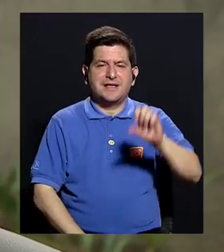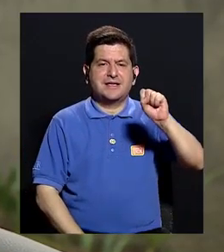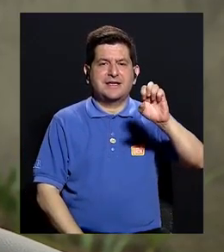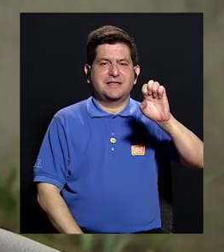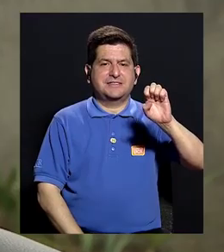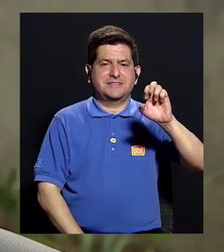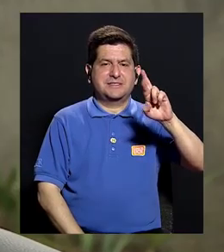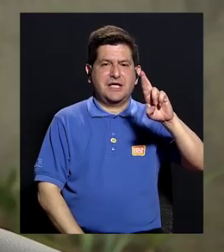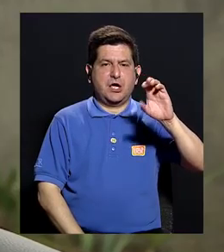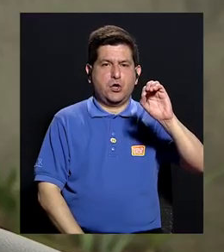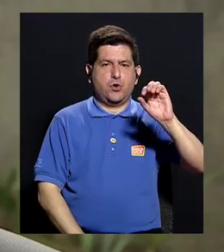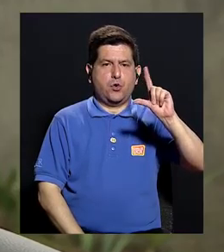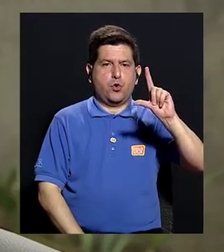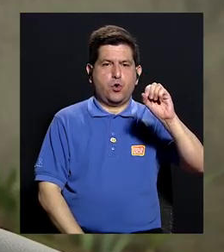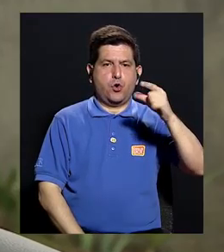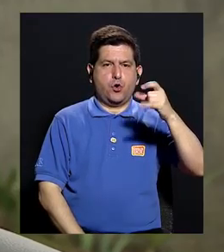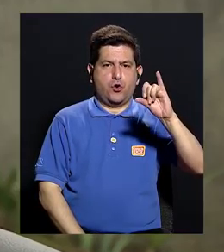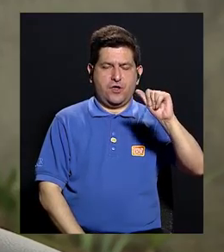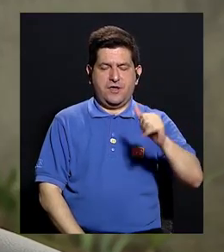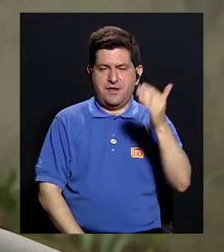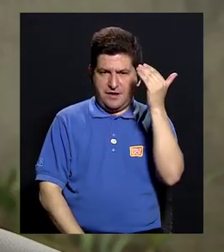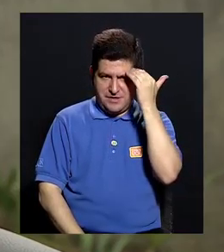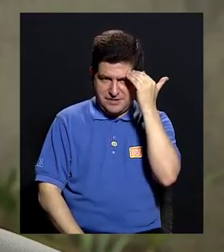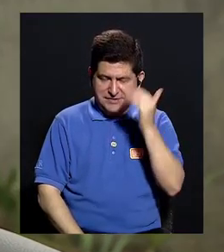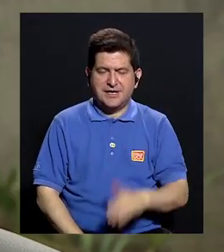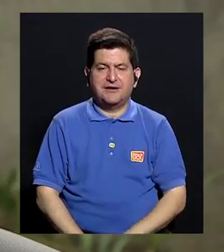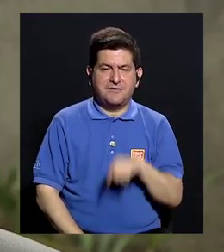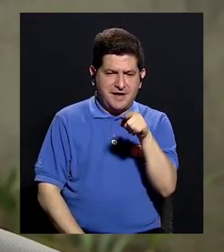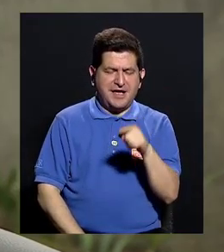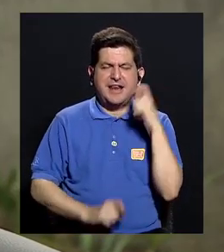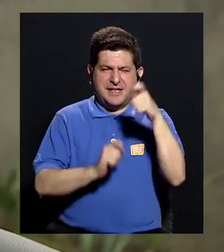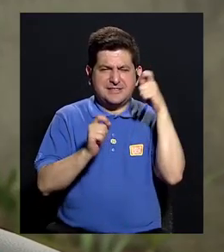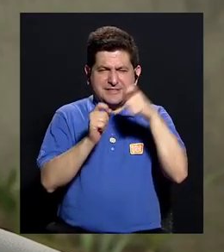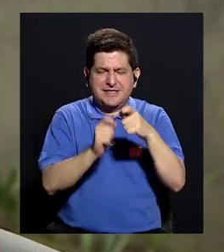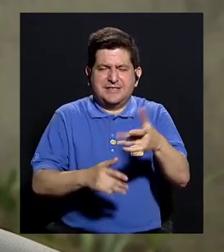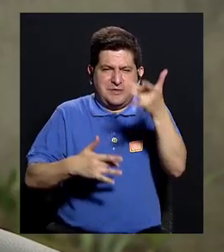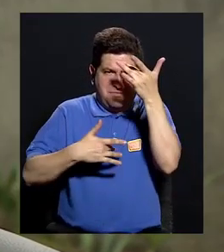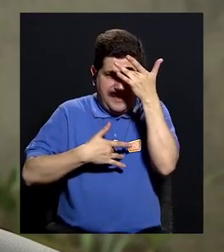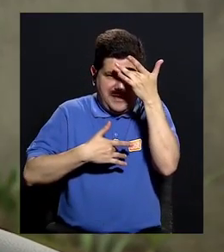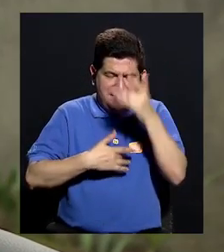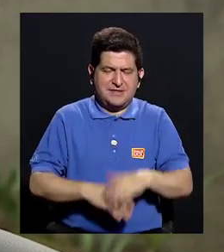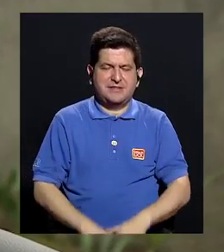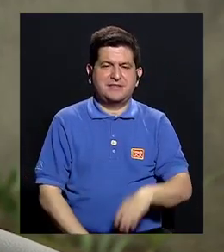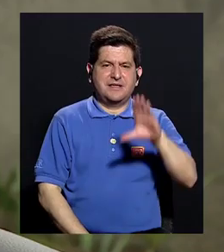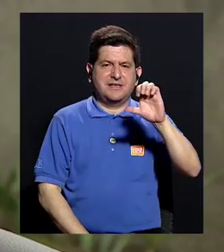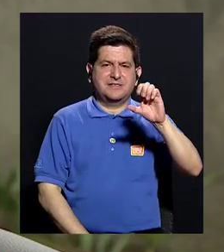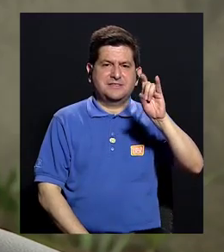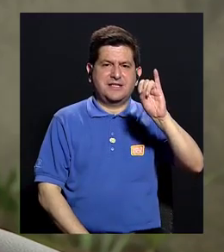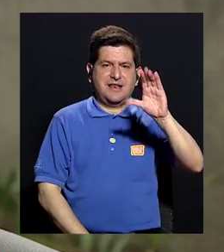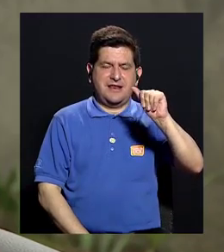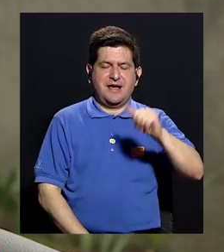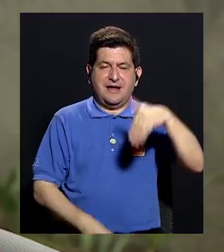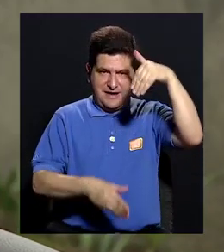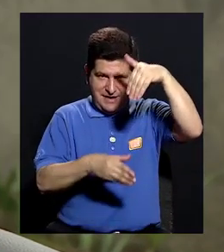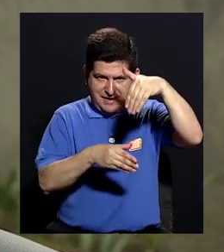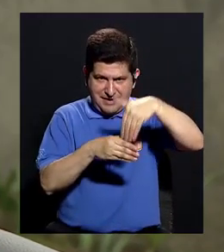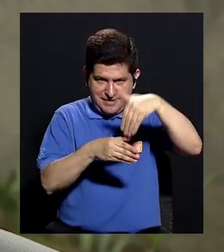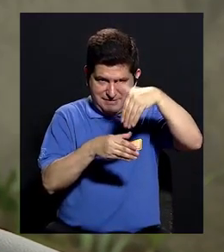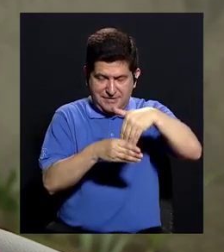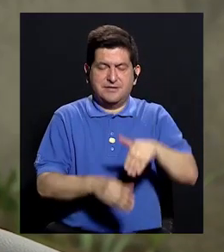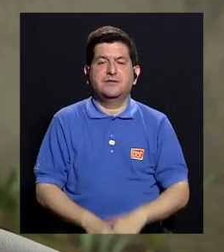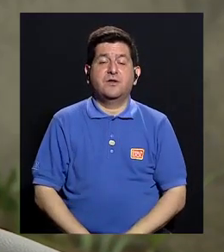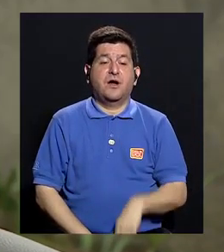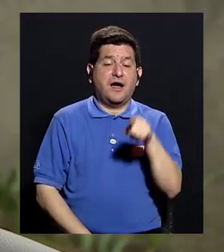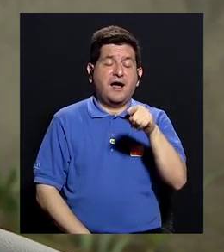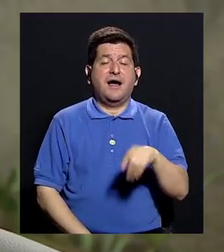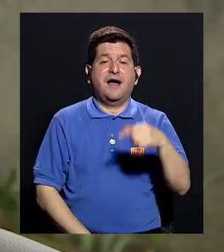exámenes estrictos para poder saber si la enfermedad celíaca está, que lo que mide es la gliadina en sangre